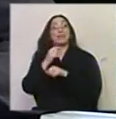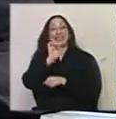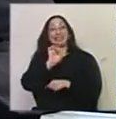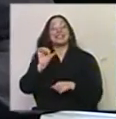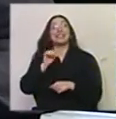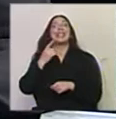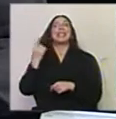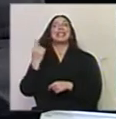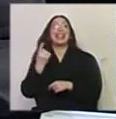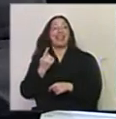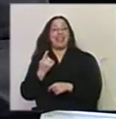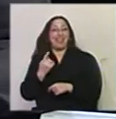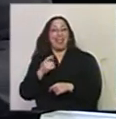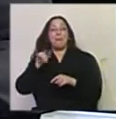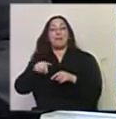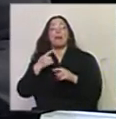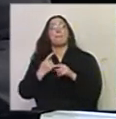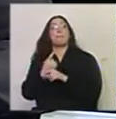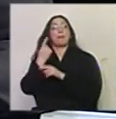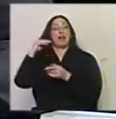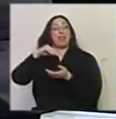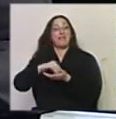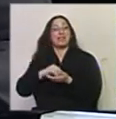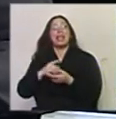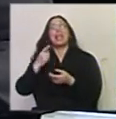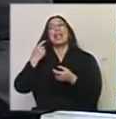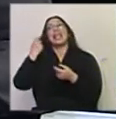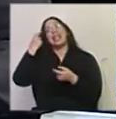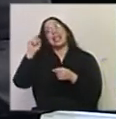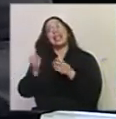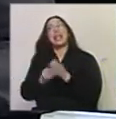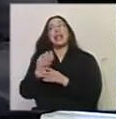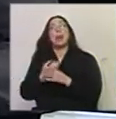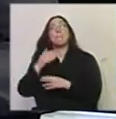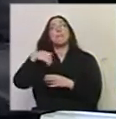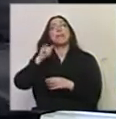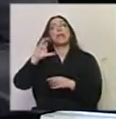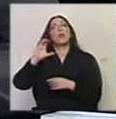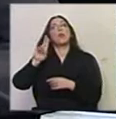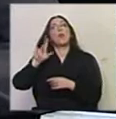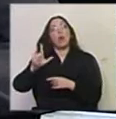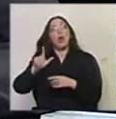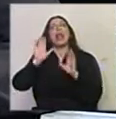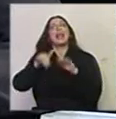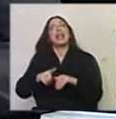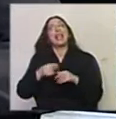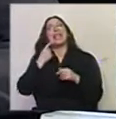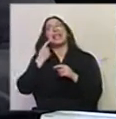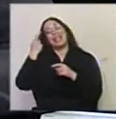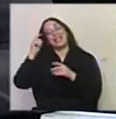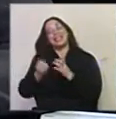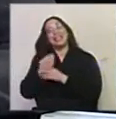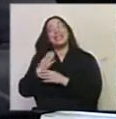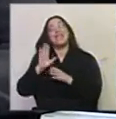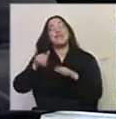también a tener, y por primera vez, nuestro mercado de industrias creativas, nuestro MICUI, sumándonos a la iniciativa que han tenido los países de